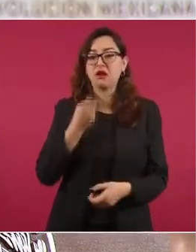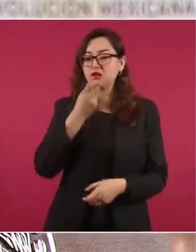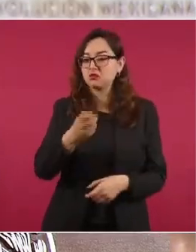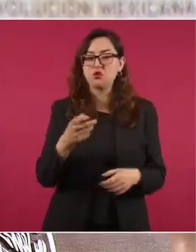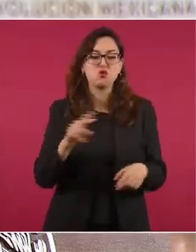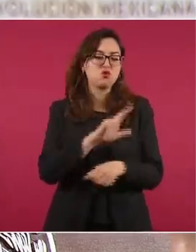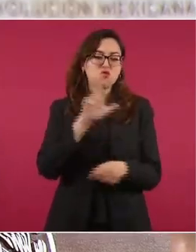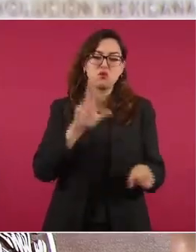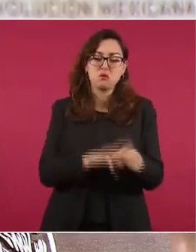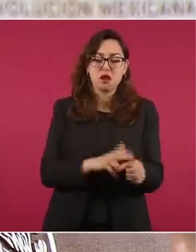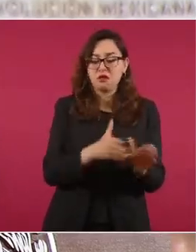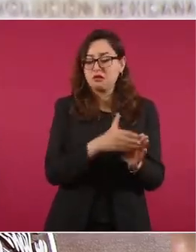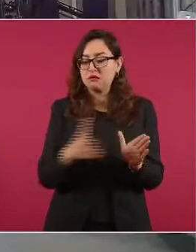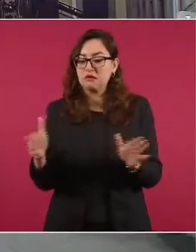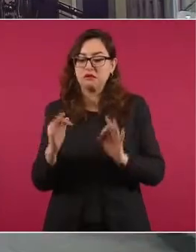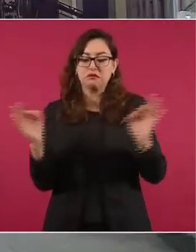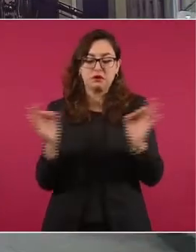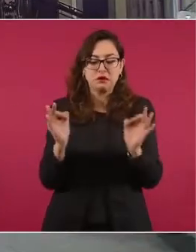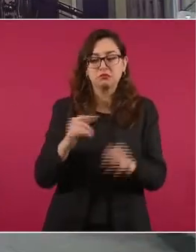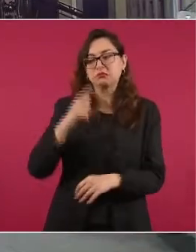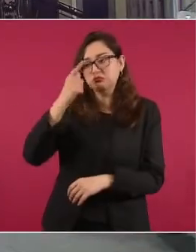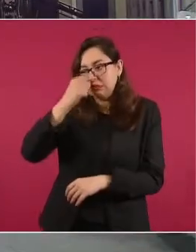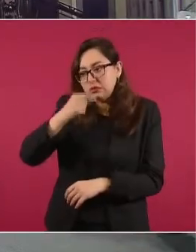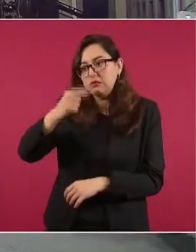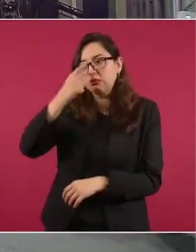presentaríamos gráficamente. Gracias.